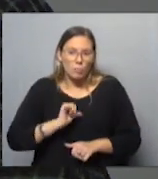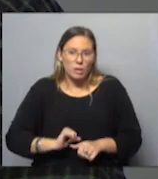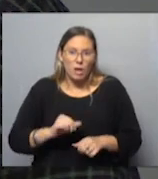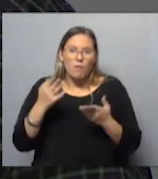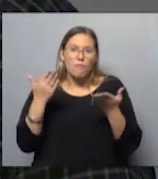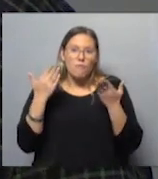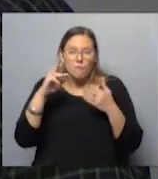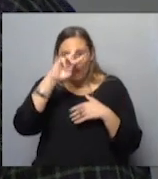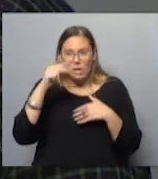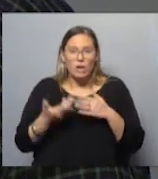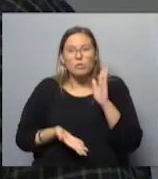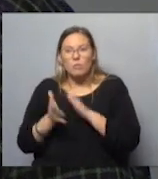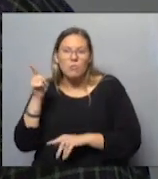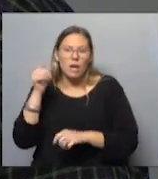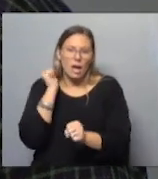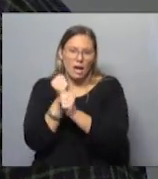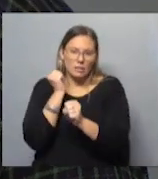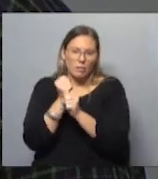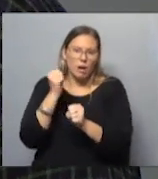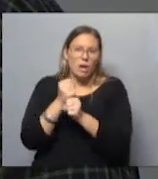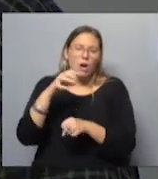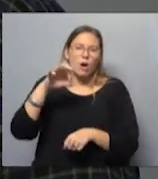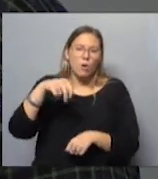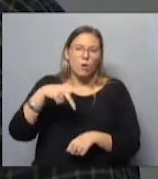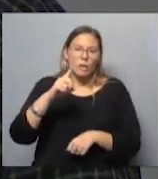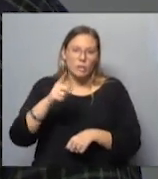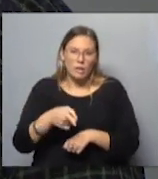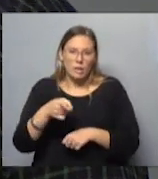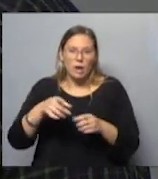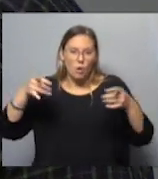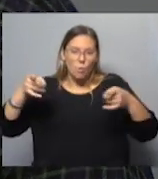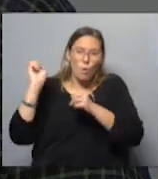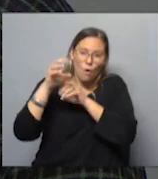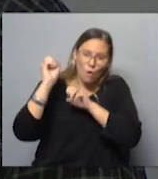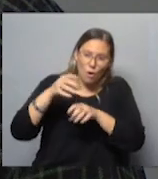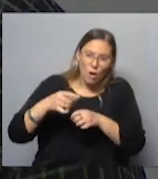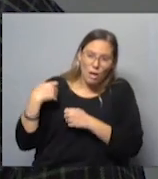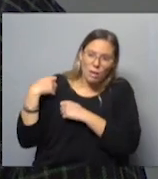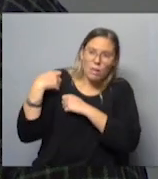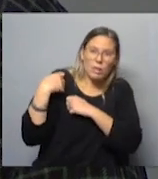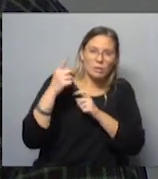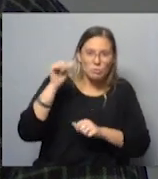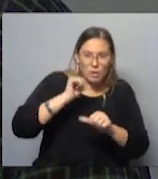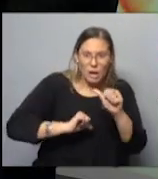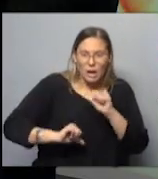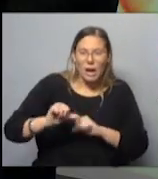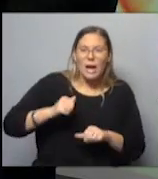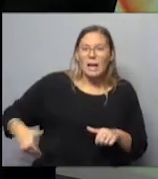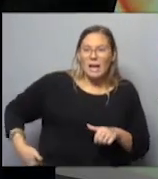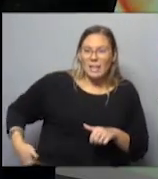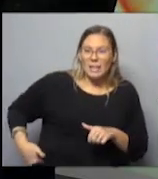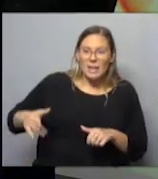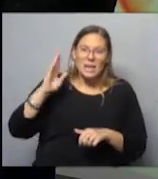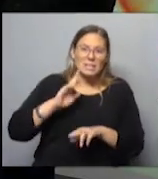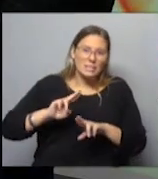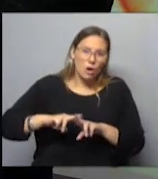verano acá, pero se fue a trabajar en la ONG, a cargar un contenedor, él le tenía que hacer una protensión sabiendo que lo iban a